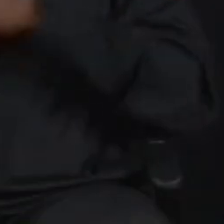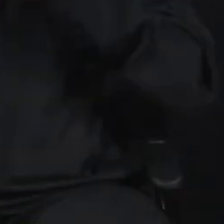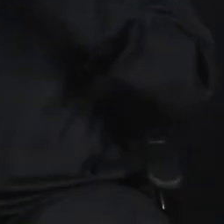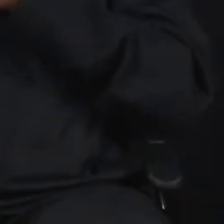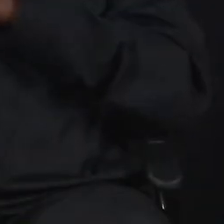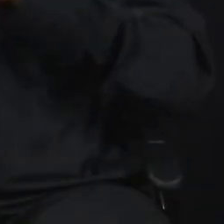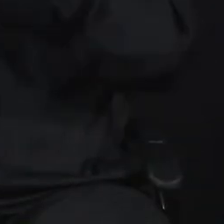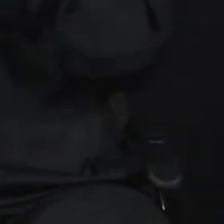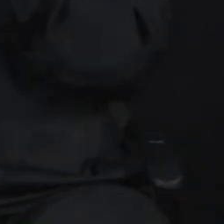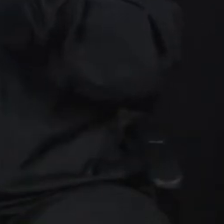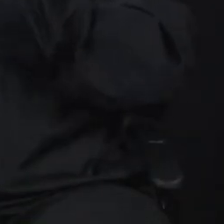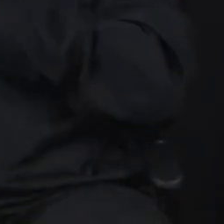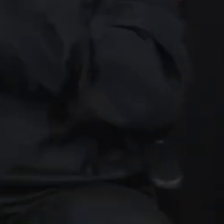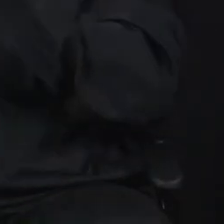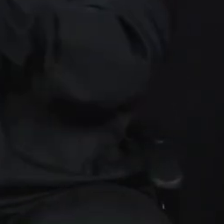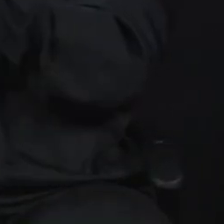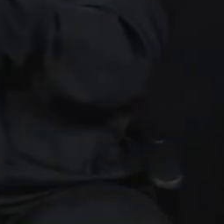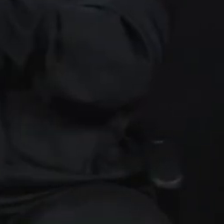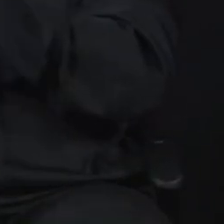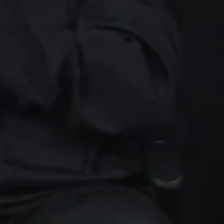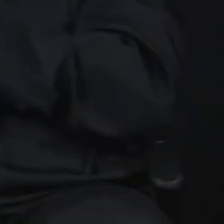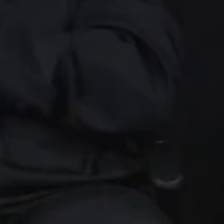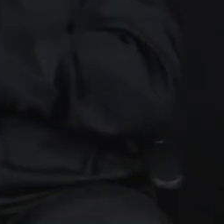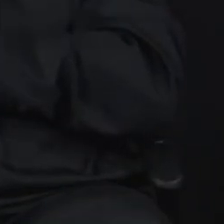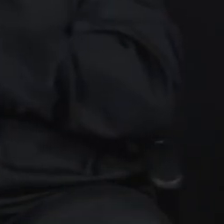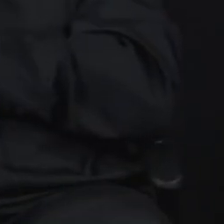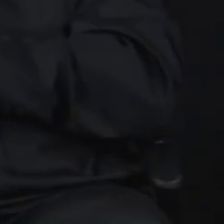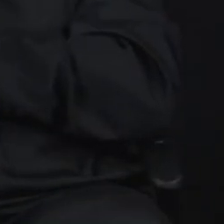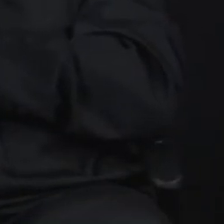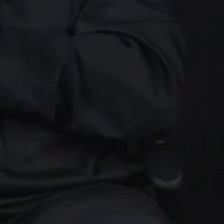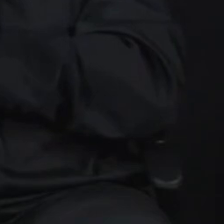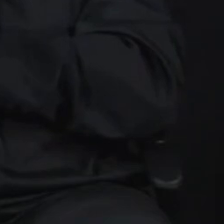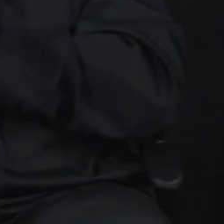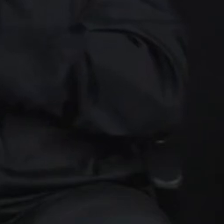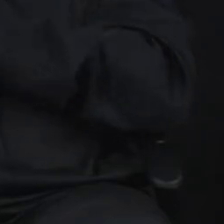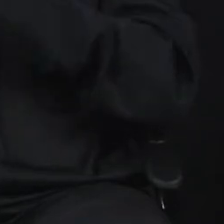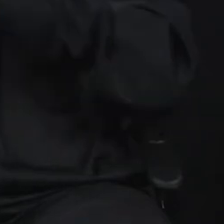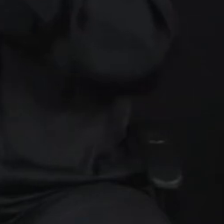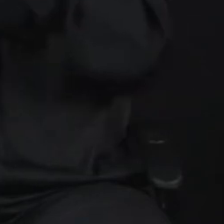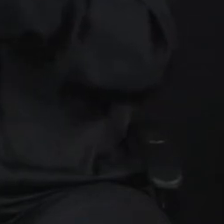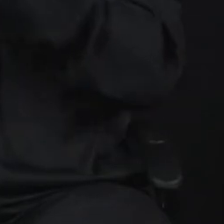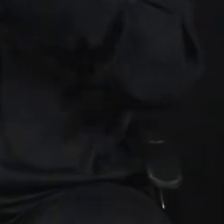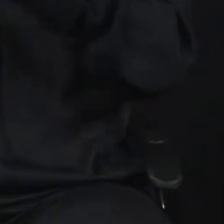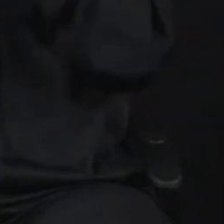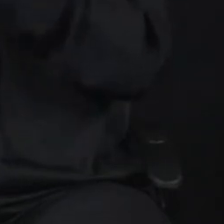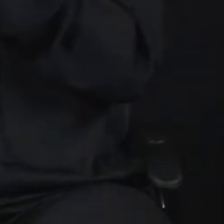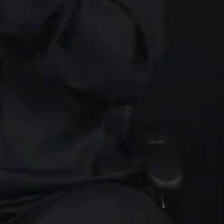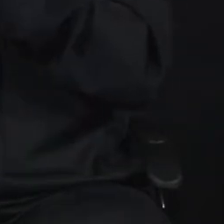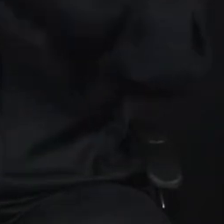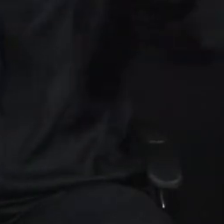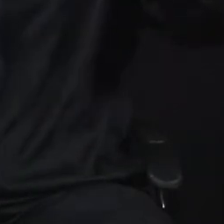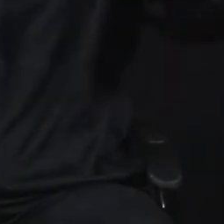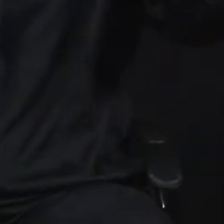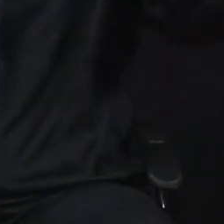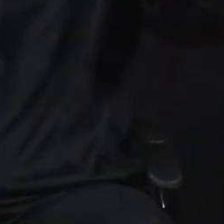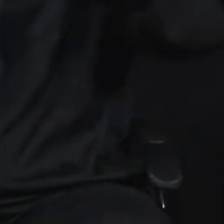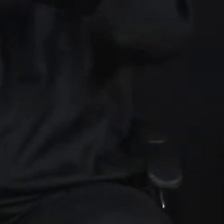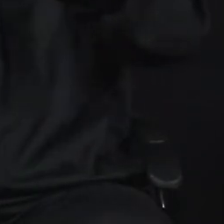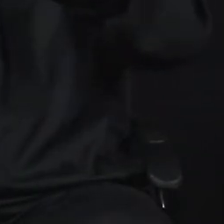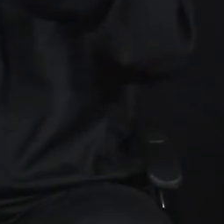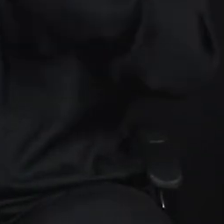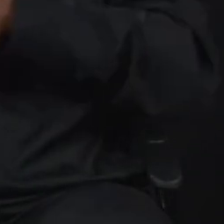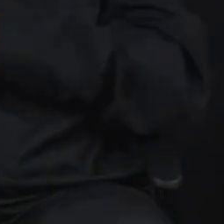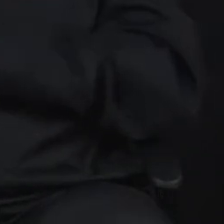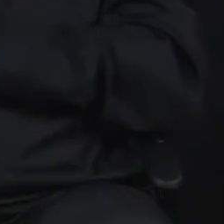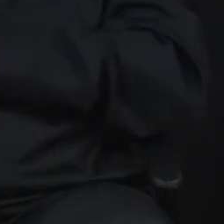Efectivamente, la persona sorda o profunda debe y necesita un intérprete de lengua de señas, pero la persona hipacústica